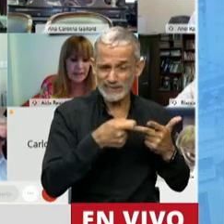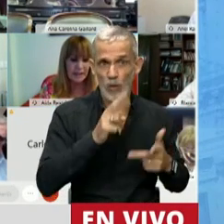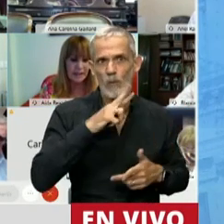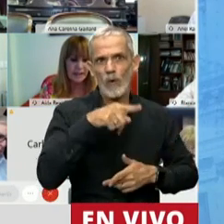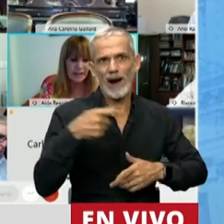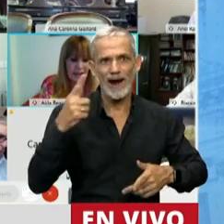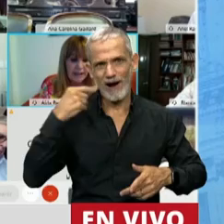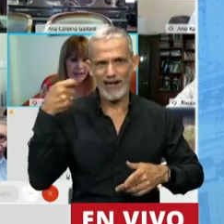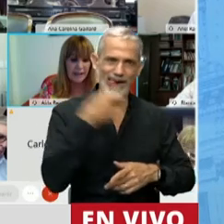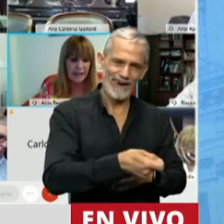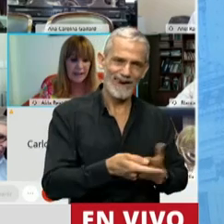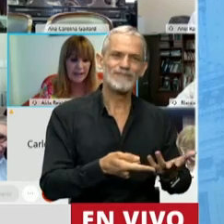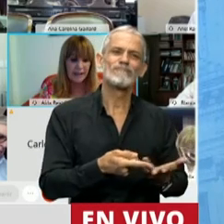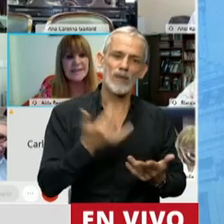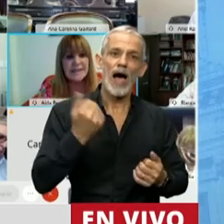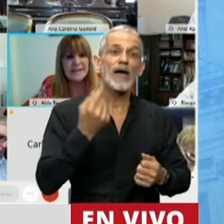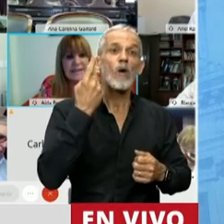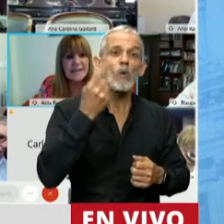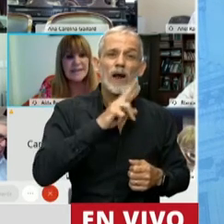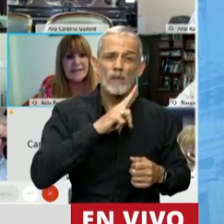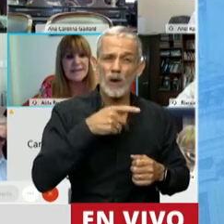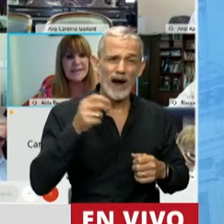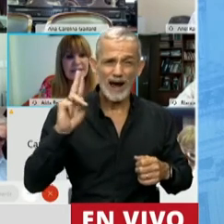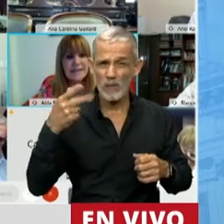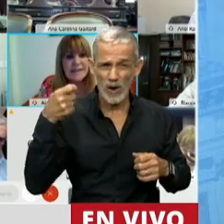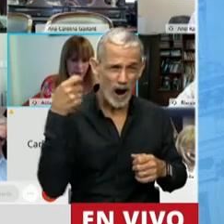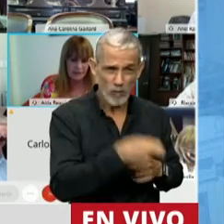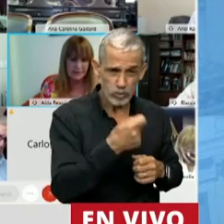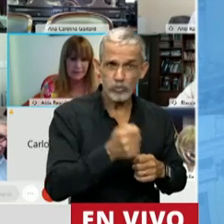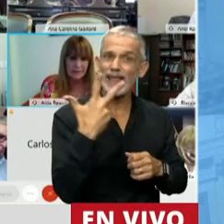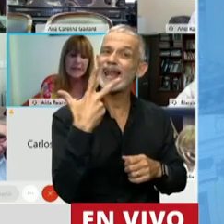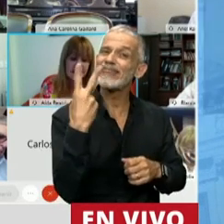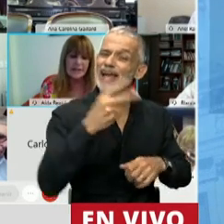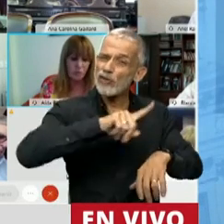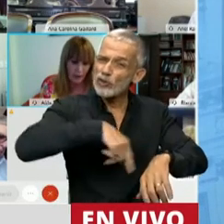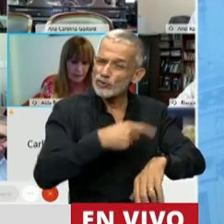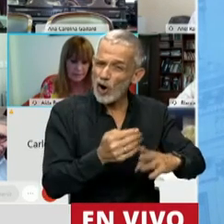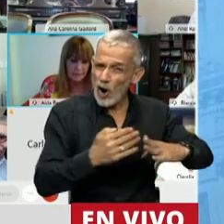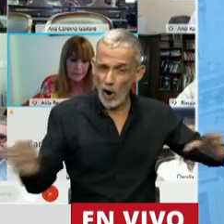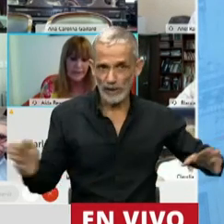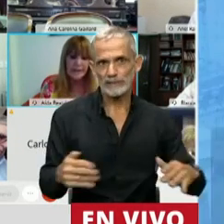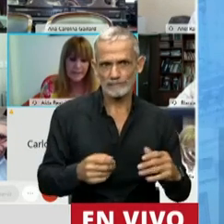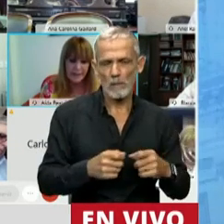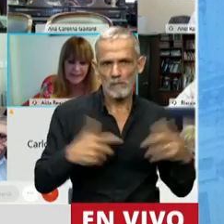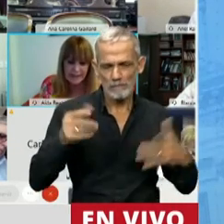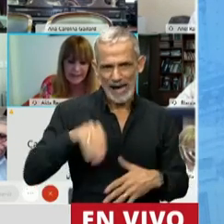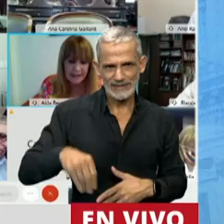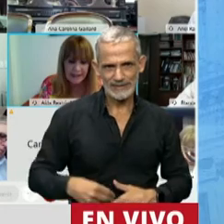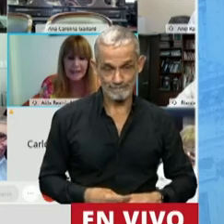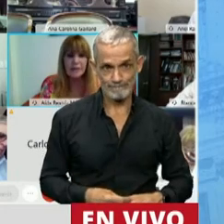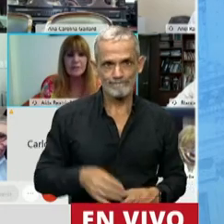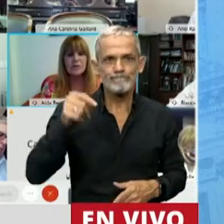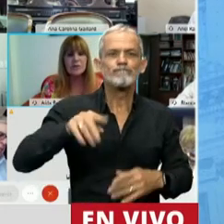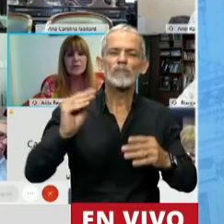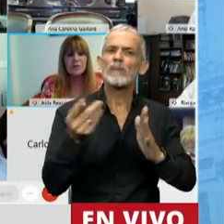O sea, se produce un femicidio cada 32 horas. Se han acentuado. También se